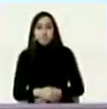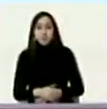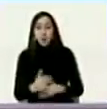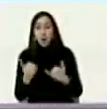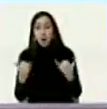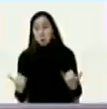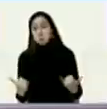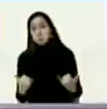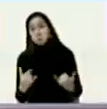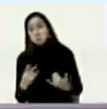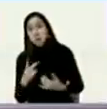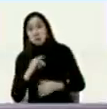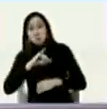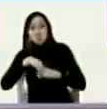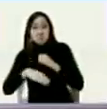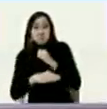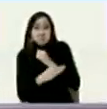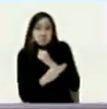soportan menos a Guaidó